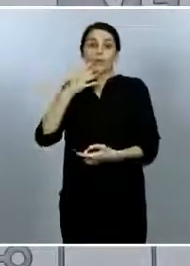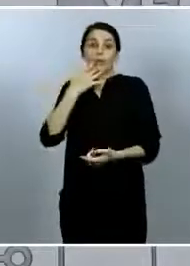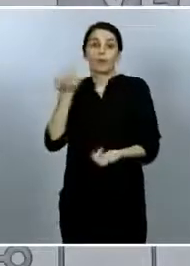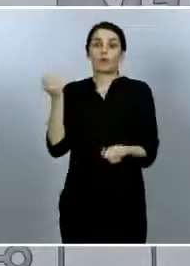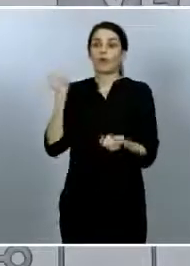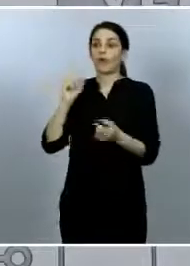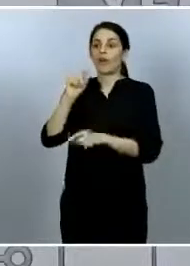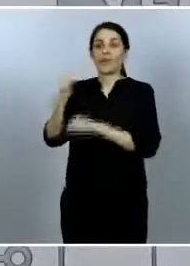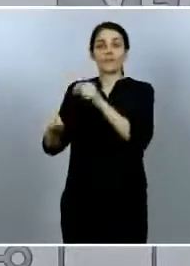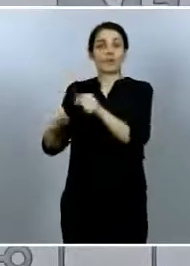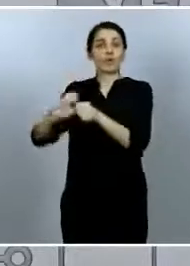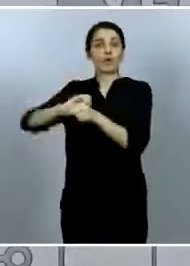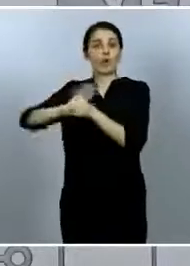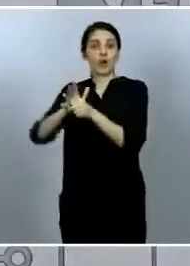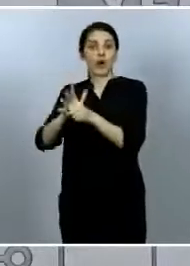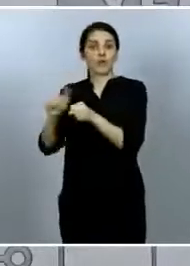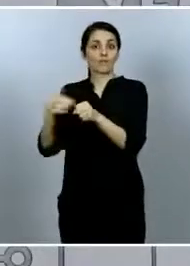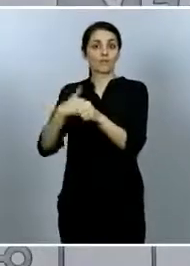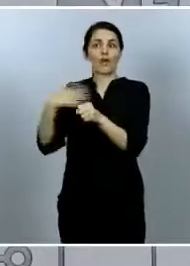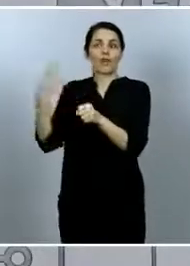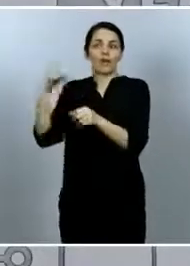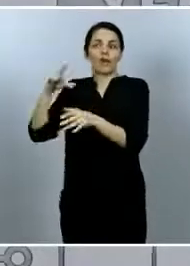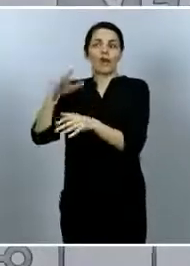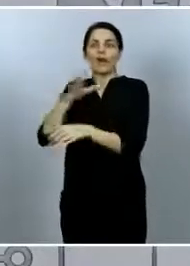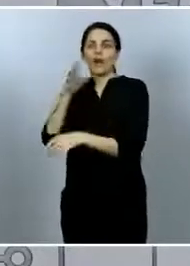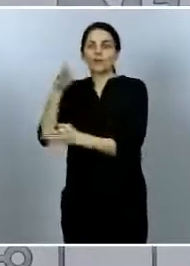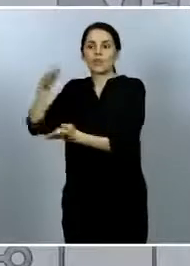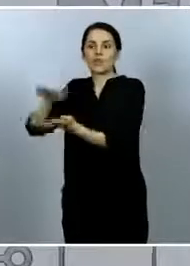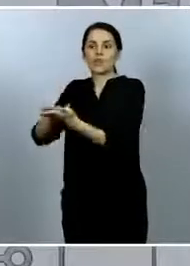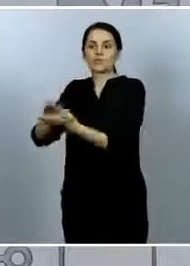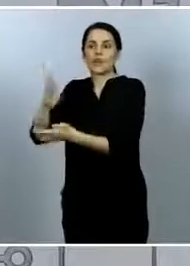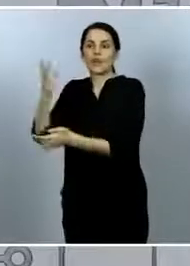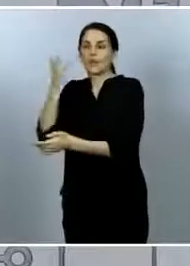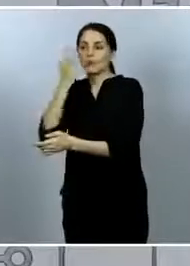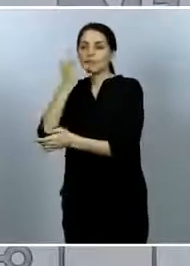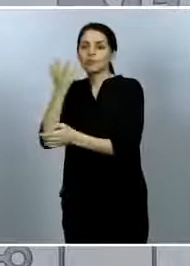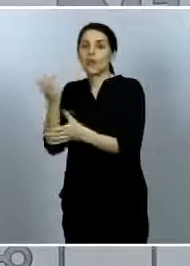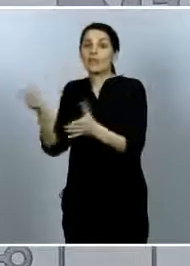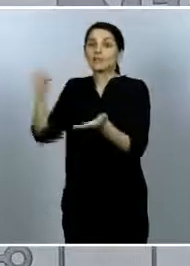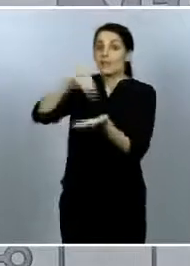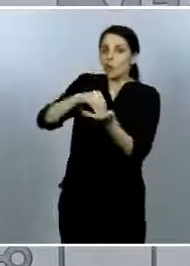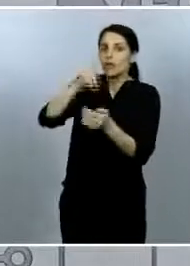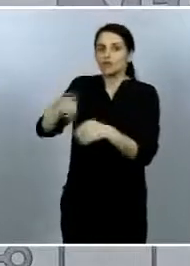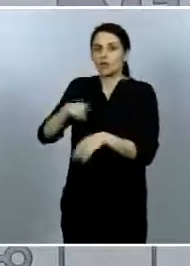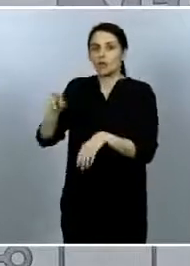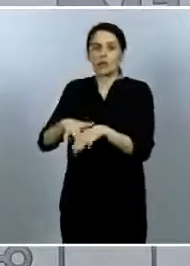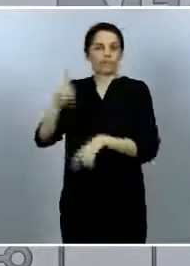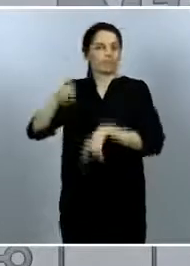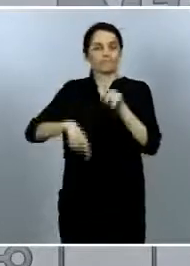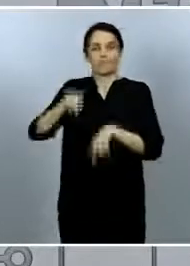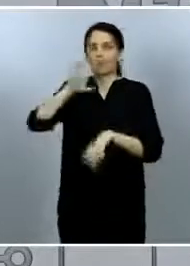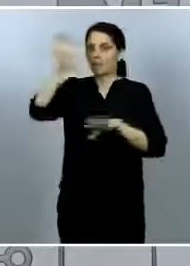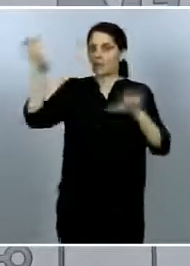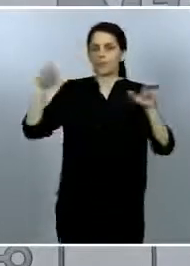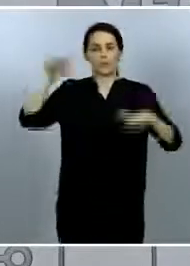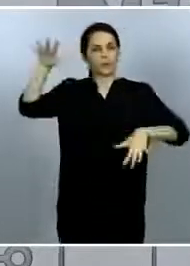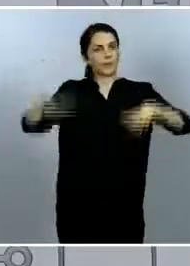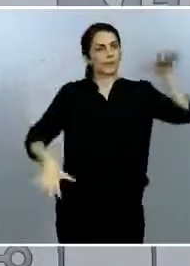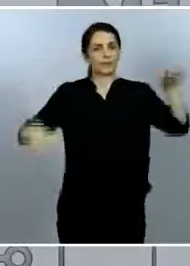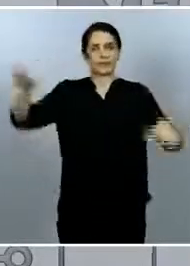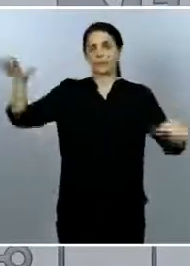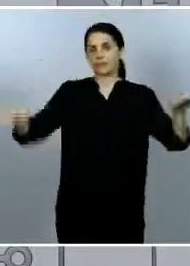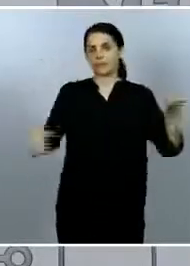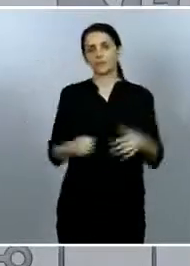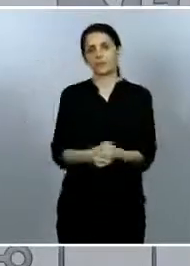un poco dudos así incluyen o no son detalles que tenemos que valorar entre los que trabajamos en vigilancia pero sí que a cada uno le